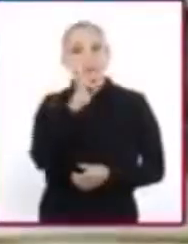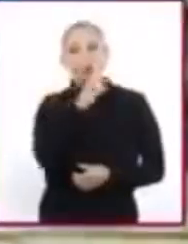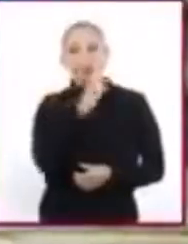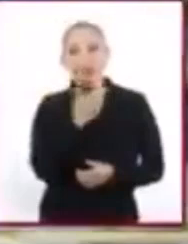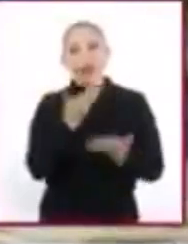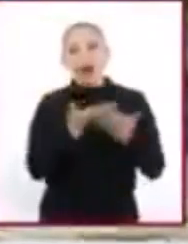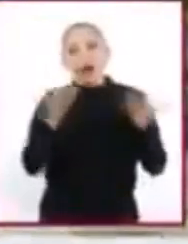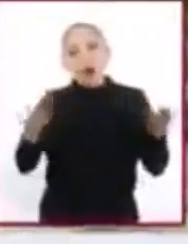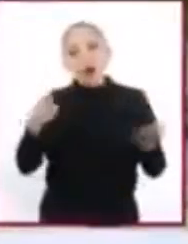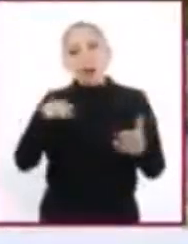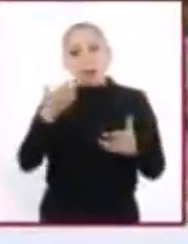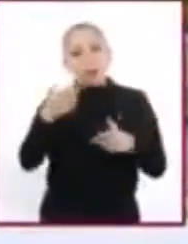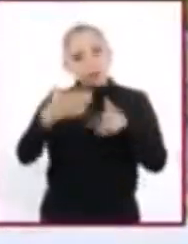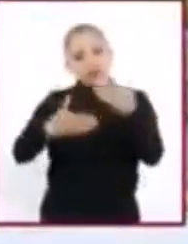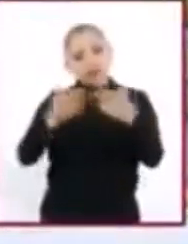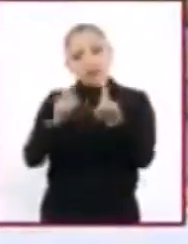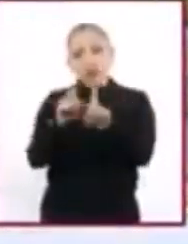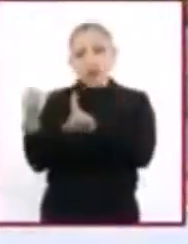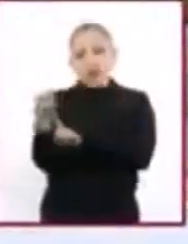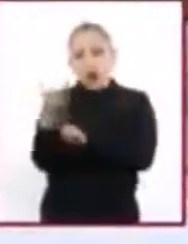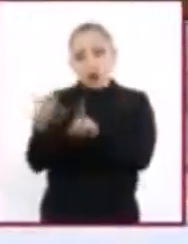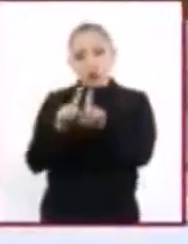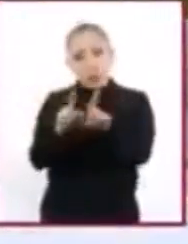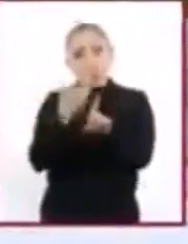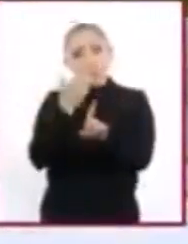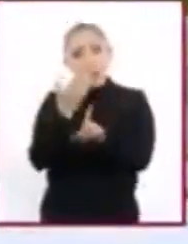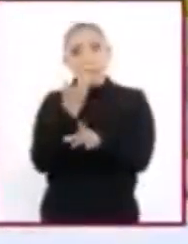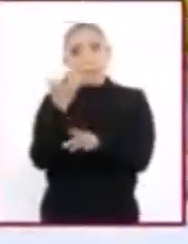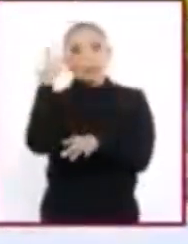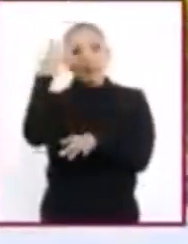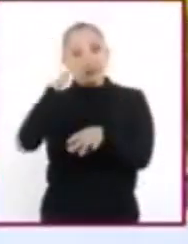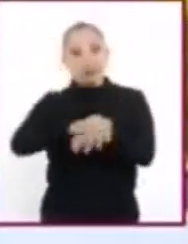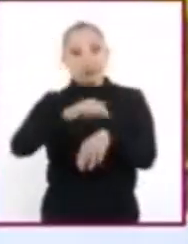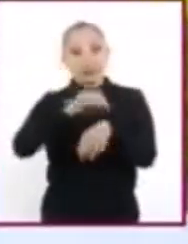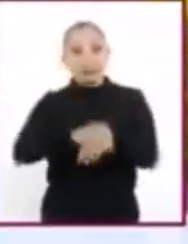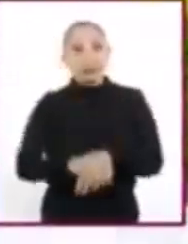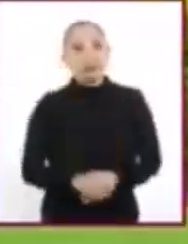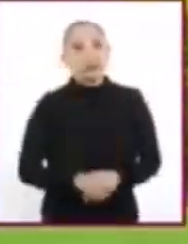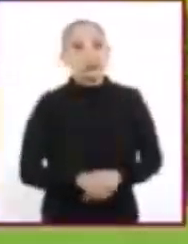Y hasta ahora se están llevando súper bien, se ve que van a ser muy grandes amigos.